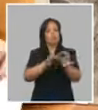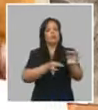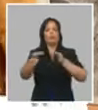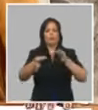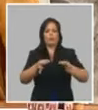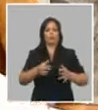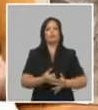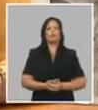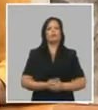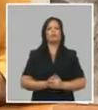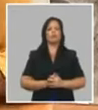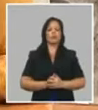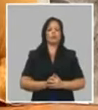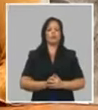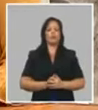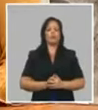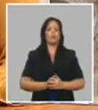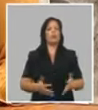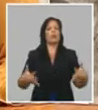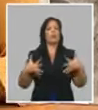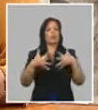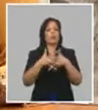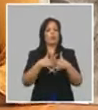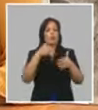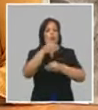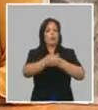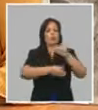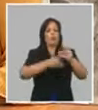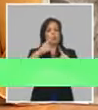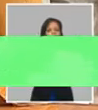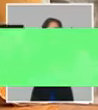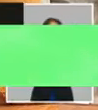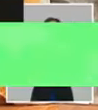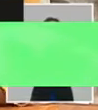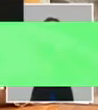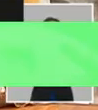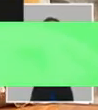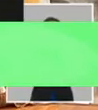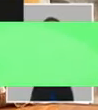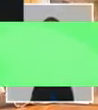¿Qué actividad de servicios técnicos y